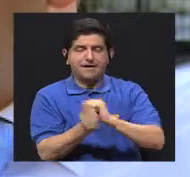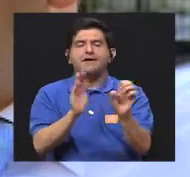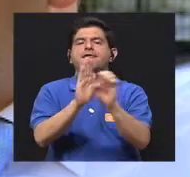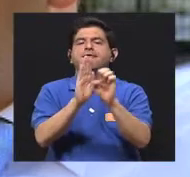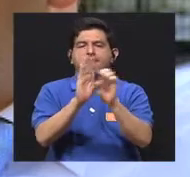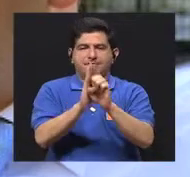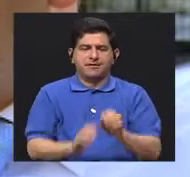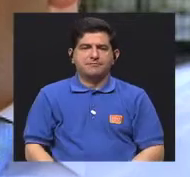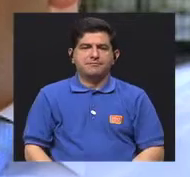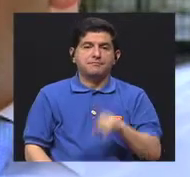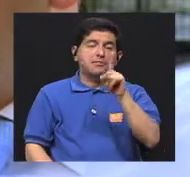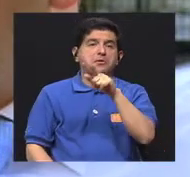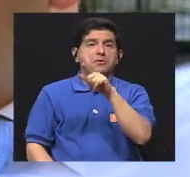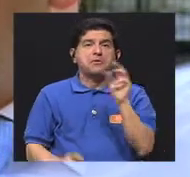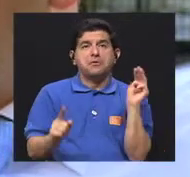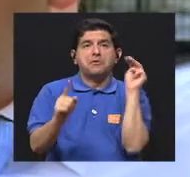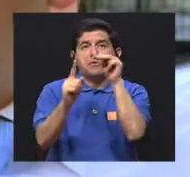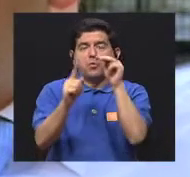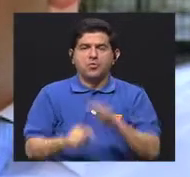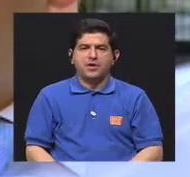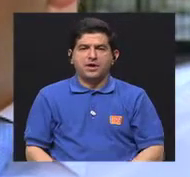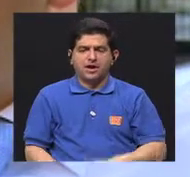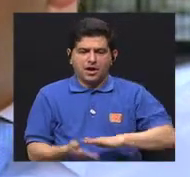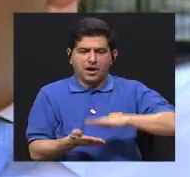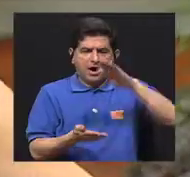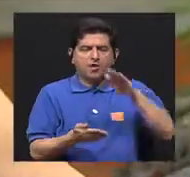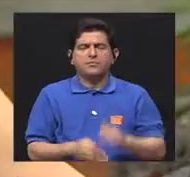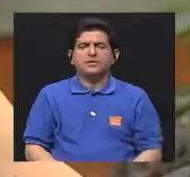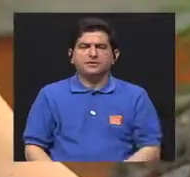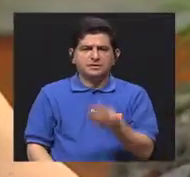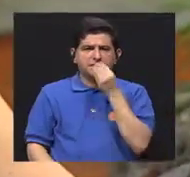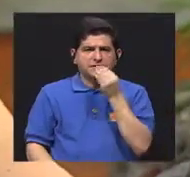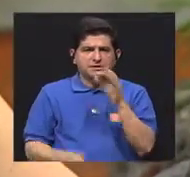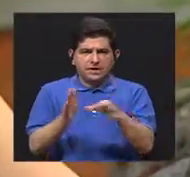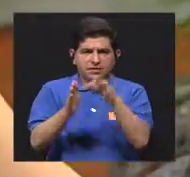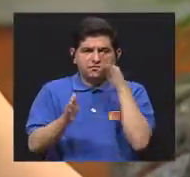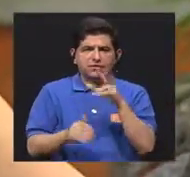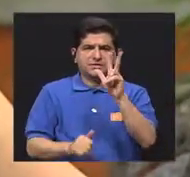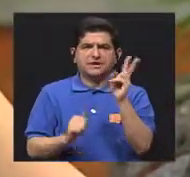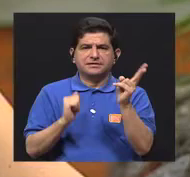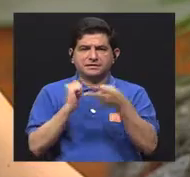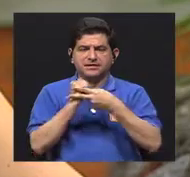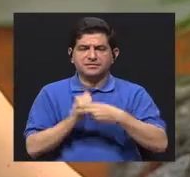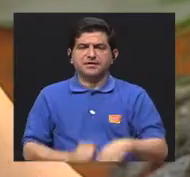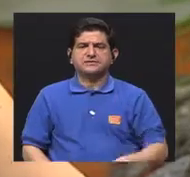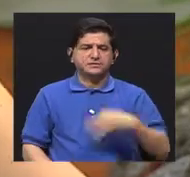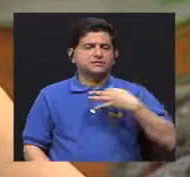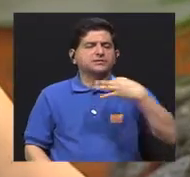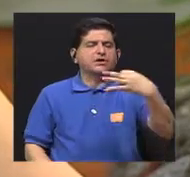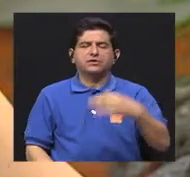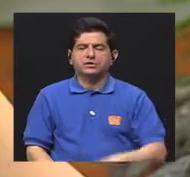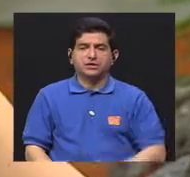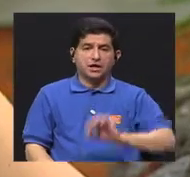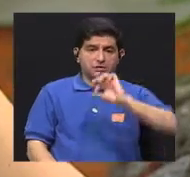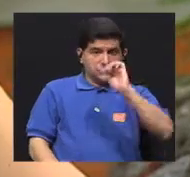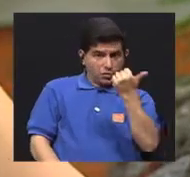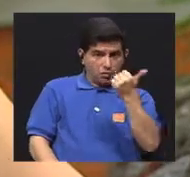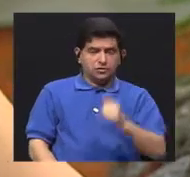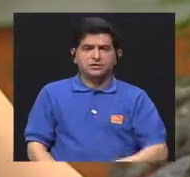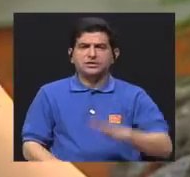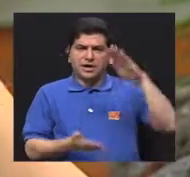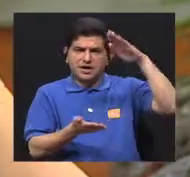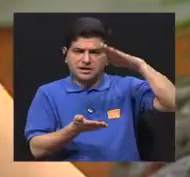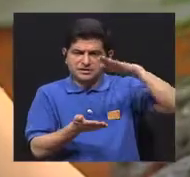Entonces, por ejemplo, una meta podría ser aumentar mi consumo de frutas a tres porciones por día. Otra meta podría ser